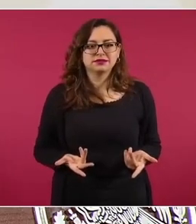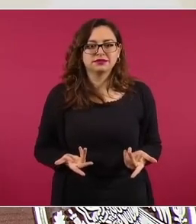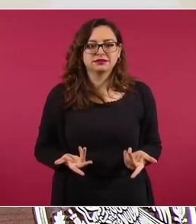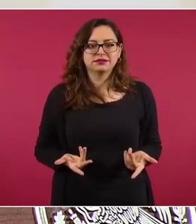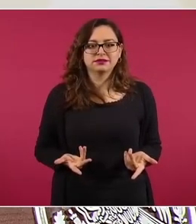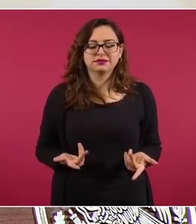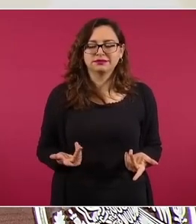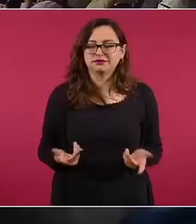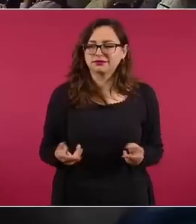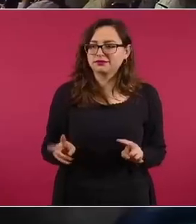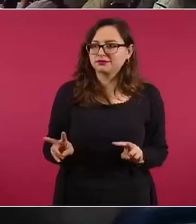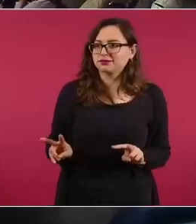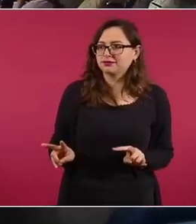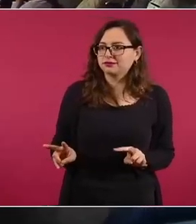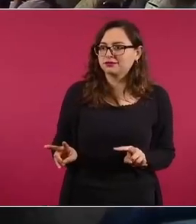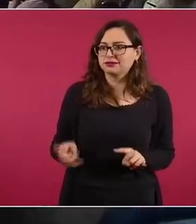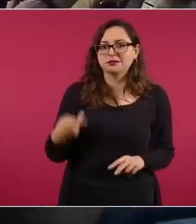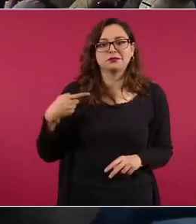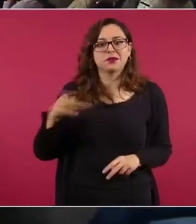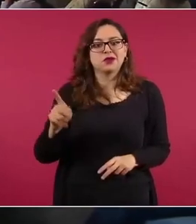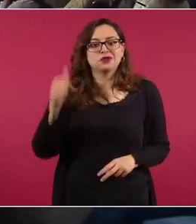arrasaba el PRI